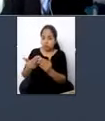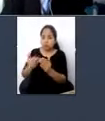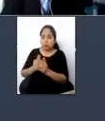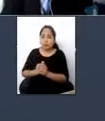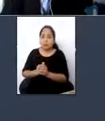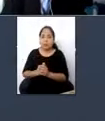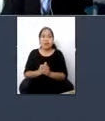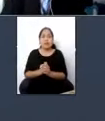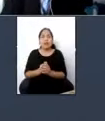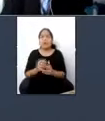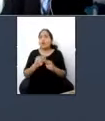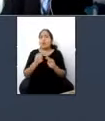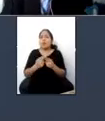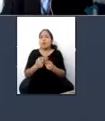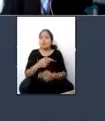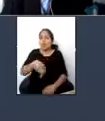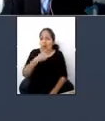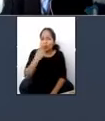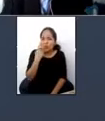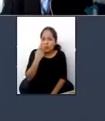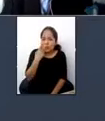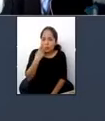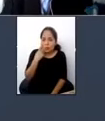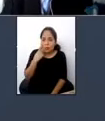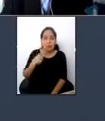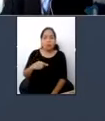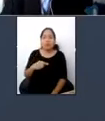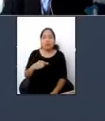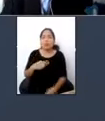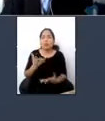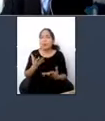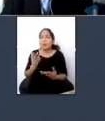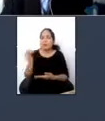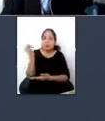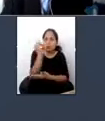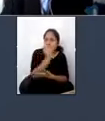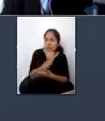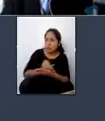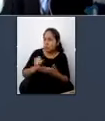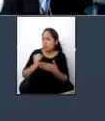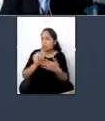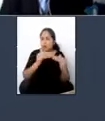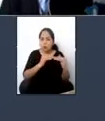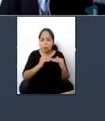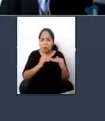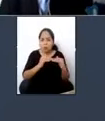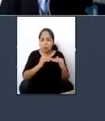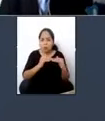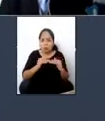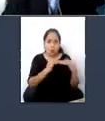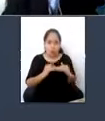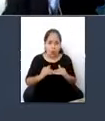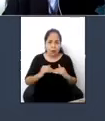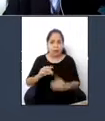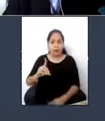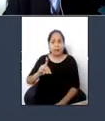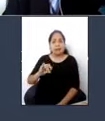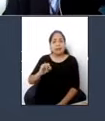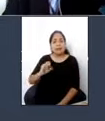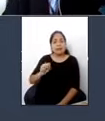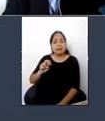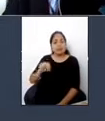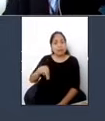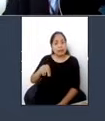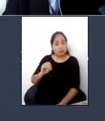que consiste en la creación de productos, entornos y servicios diseñados de modo que sean utilizables por